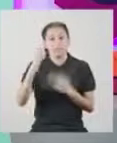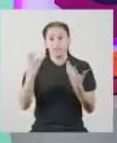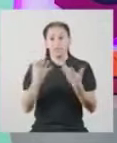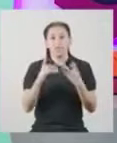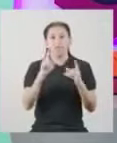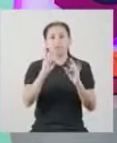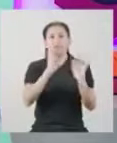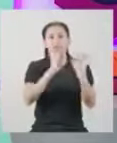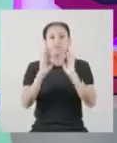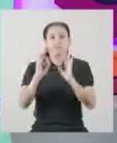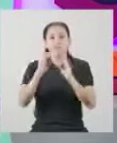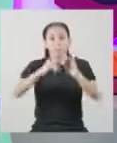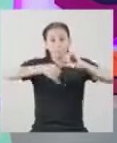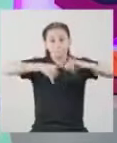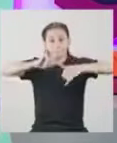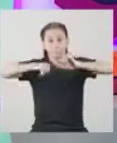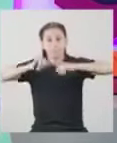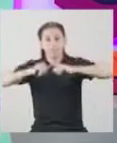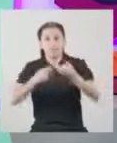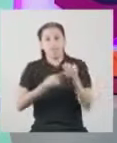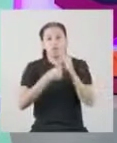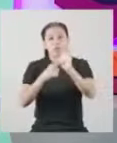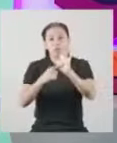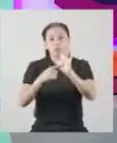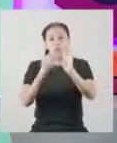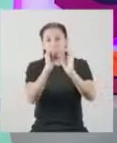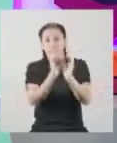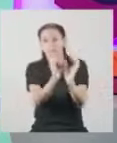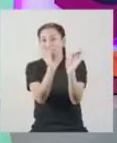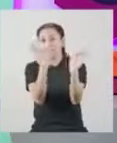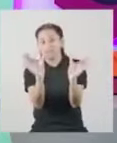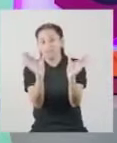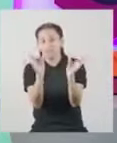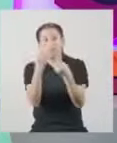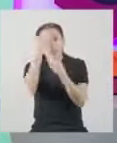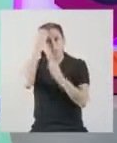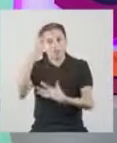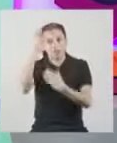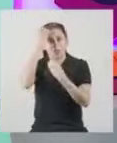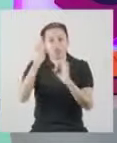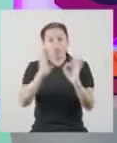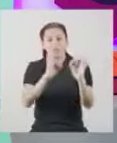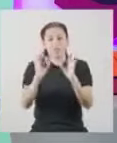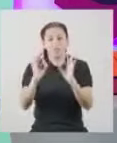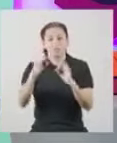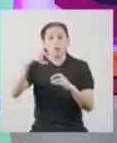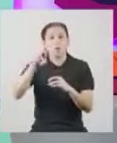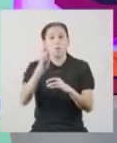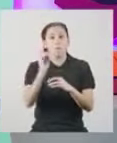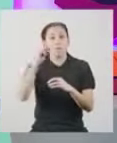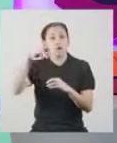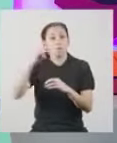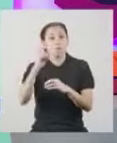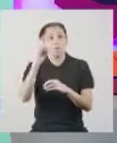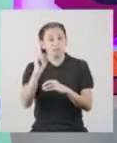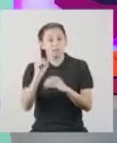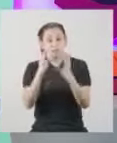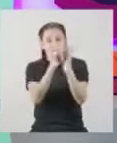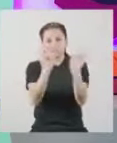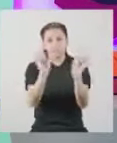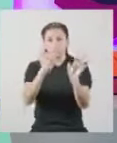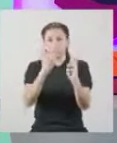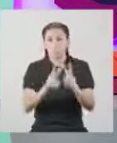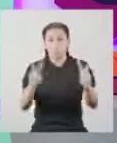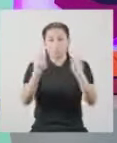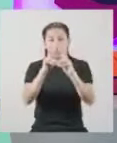desviación estándar que viene a ser la medida que expresa el grado de dispersión de los datos con respecto al promedio de la distribución.